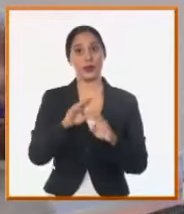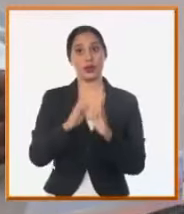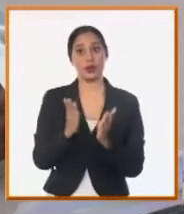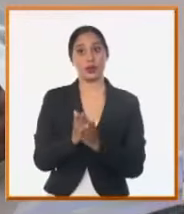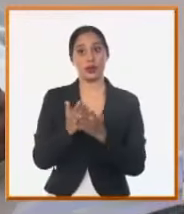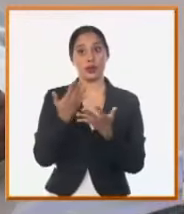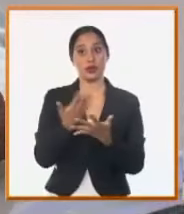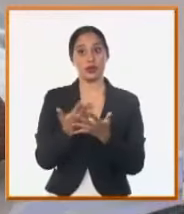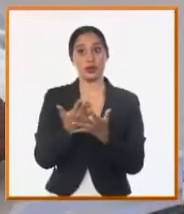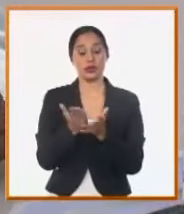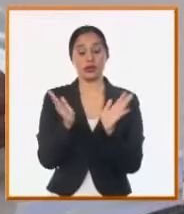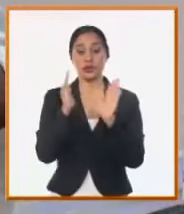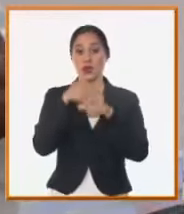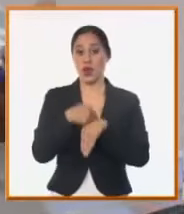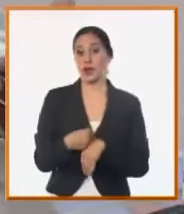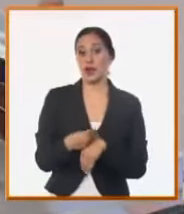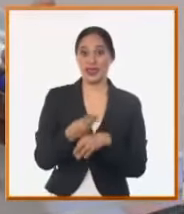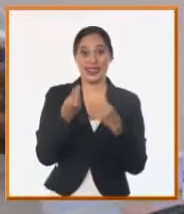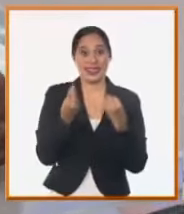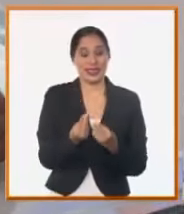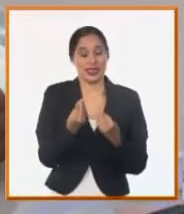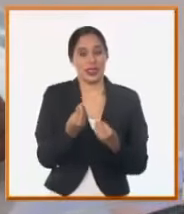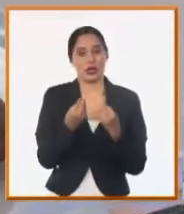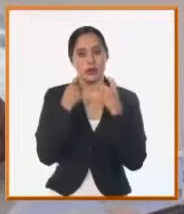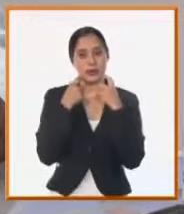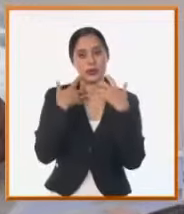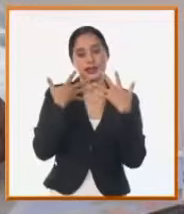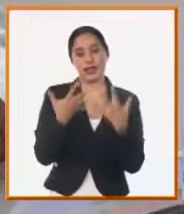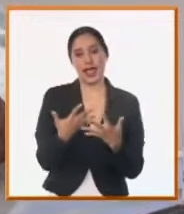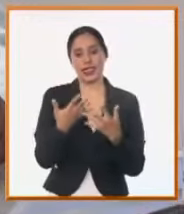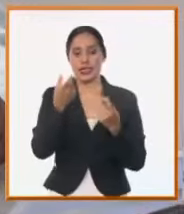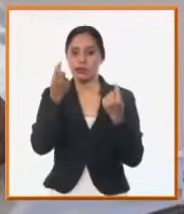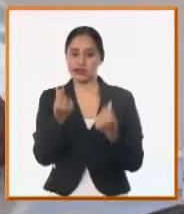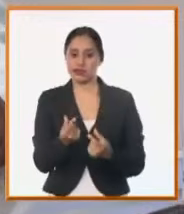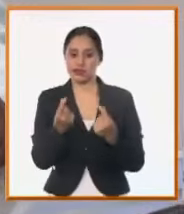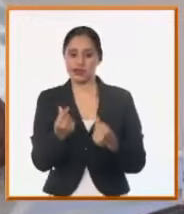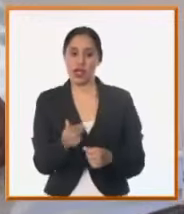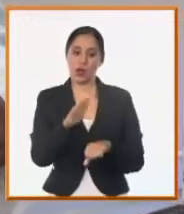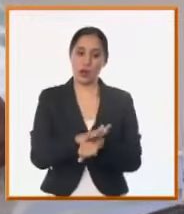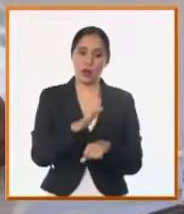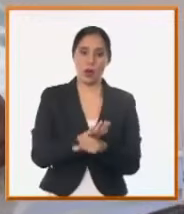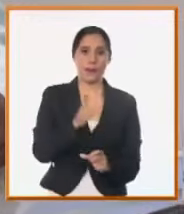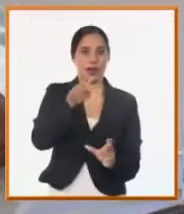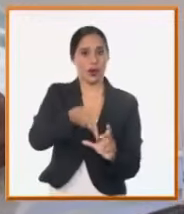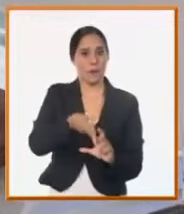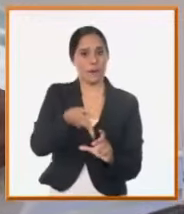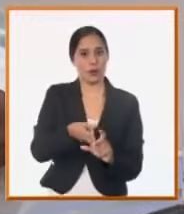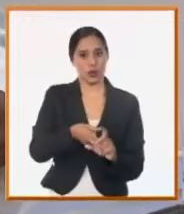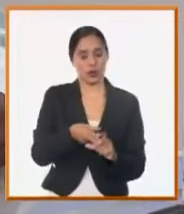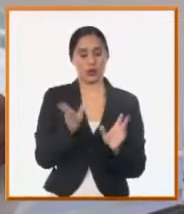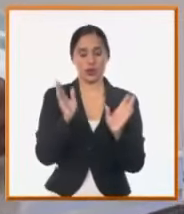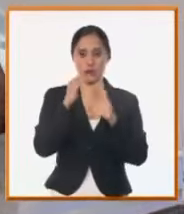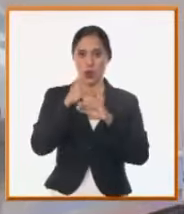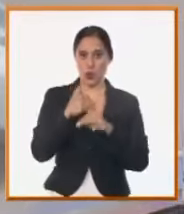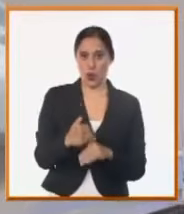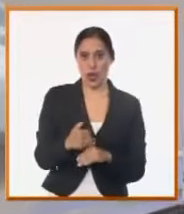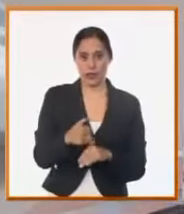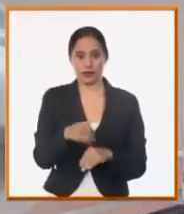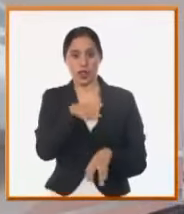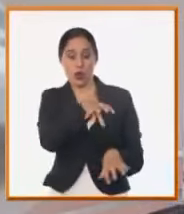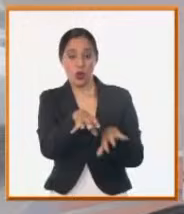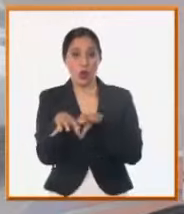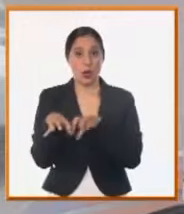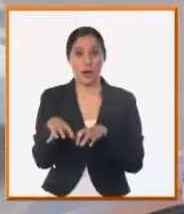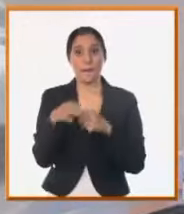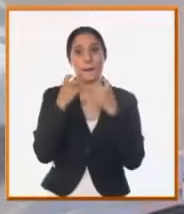recursos de solución de salideros con eficiencia y temas también de disponibilidad de combustible para llegar a lugares hay un